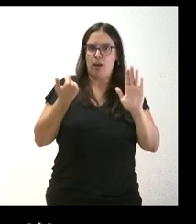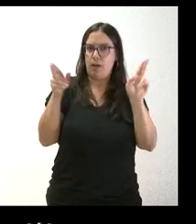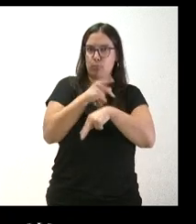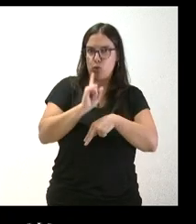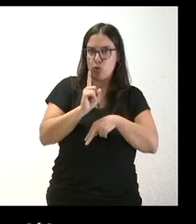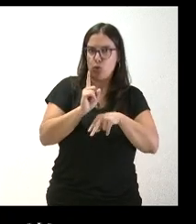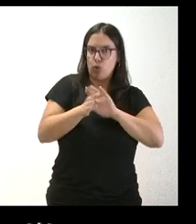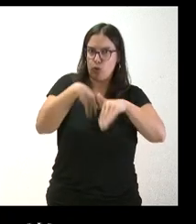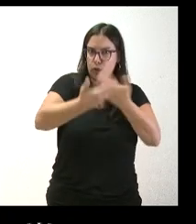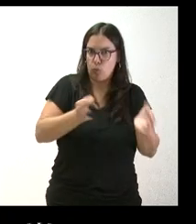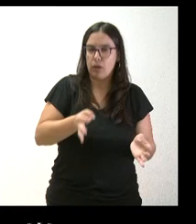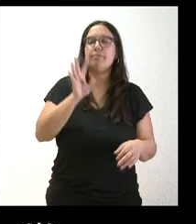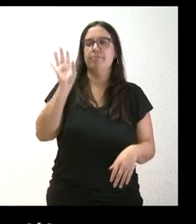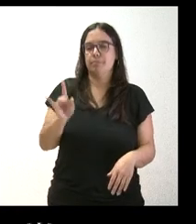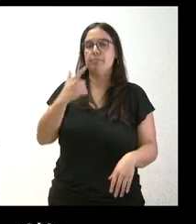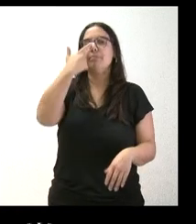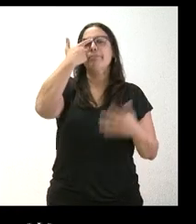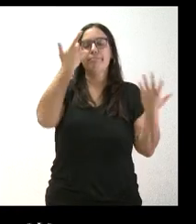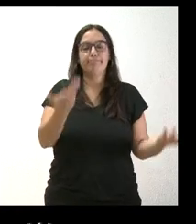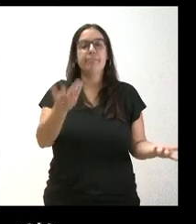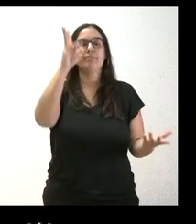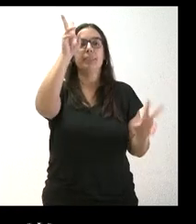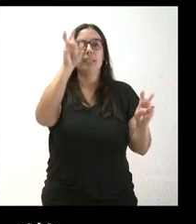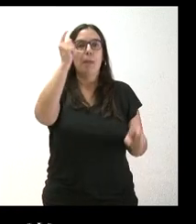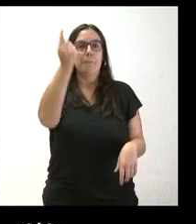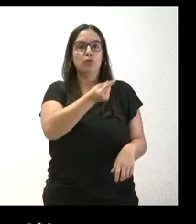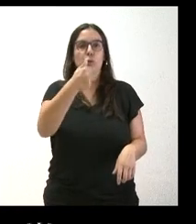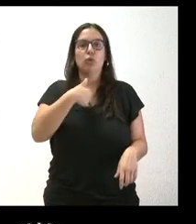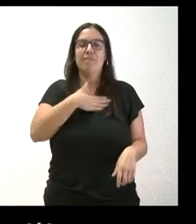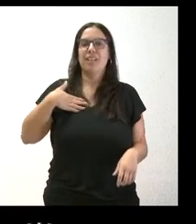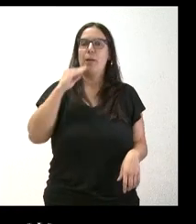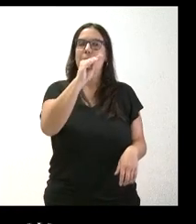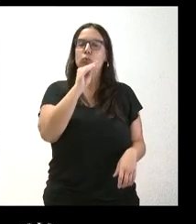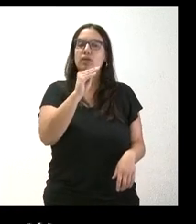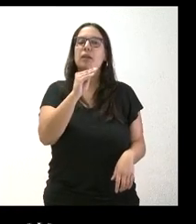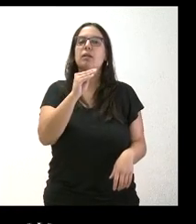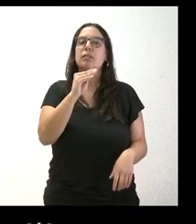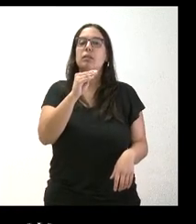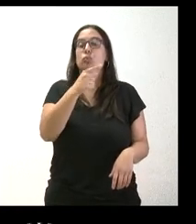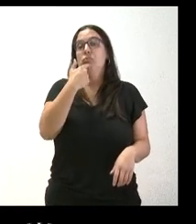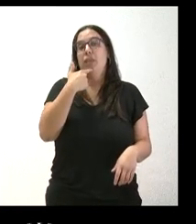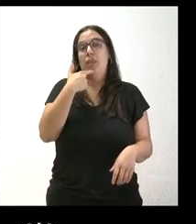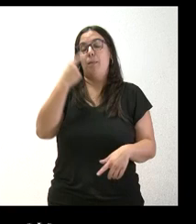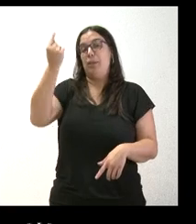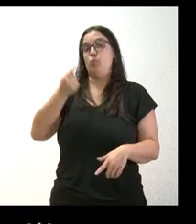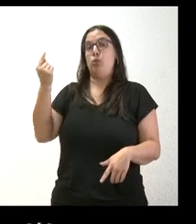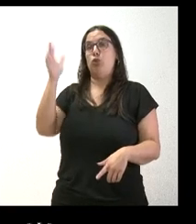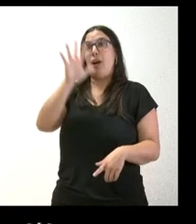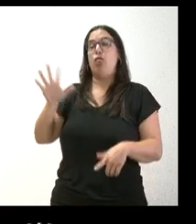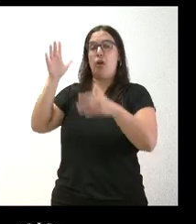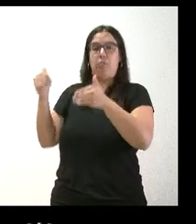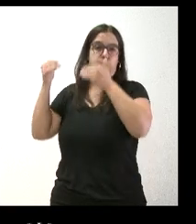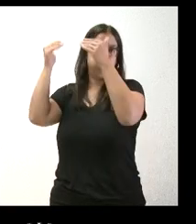sigue vigente. Y sobre los presupuestos, quería preguntarle si van a esperar, ha dado por hecho que se va a prorrogar el presupuesto nacional,